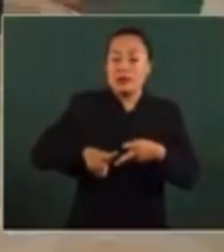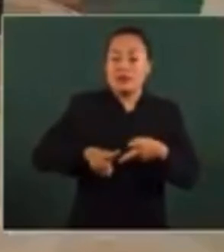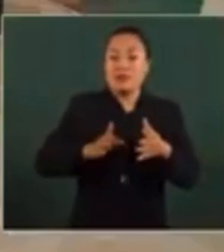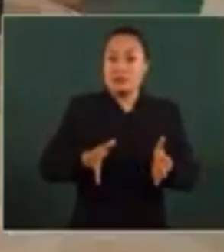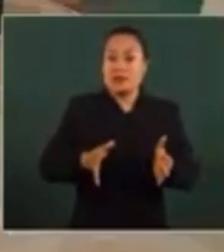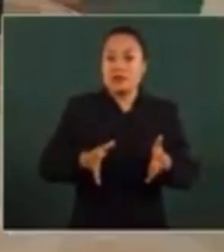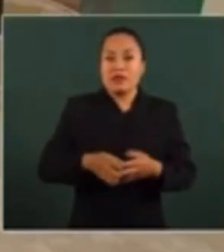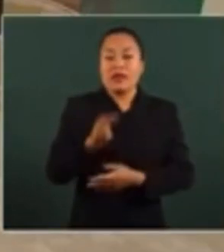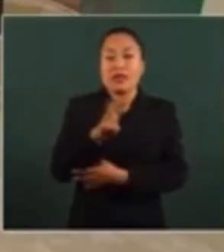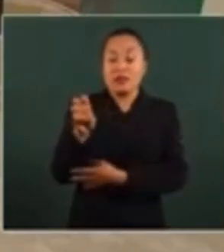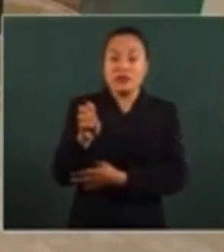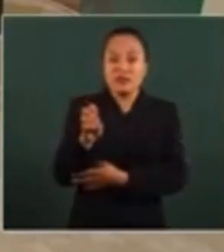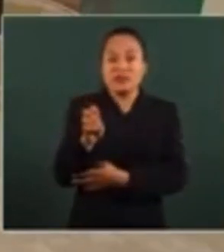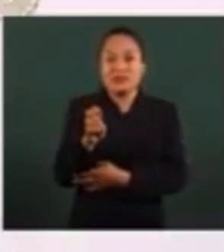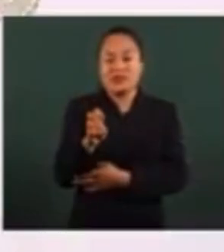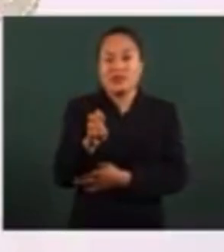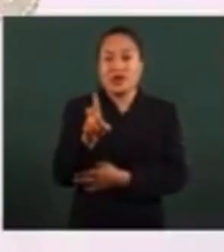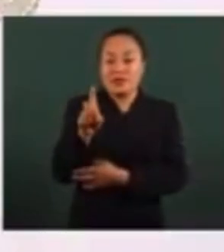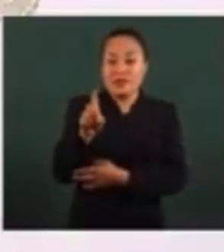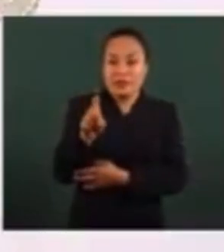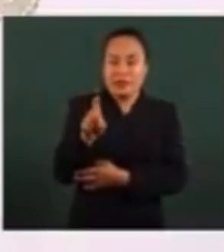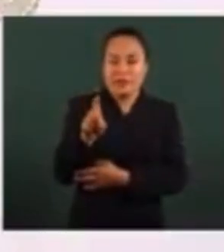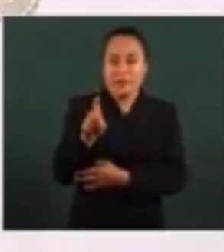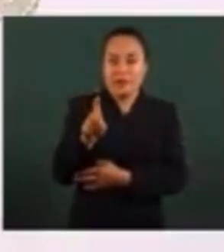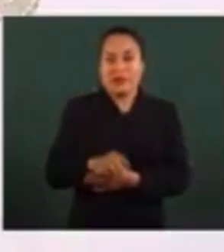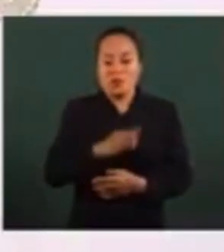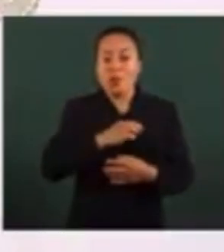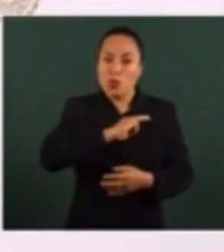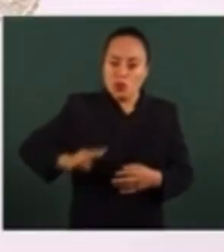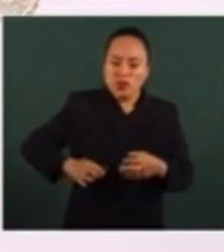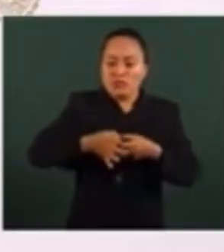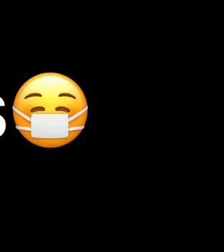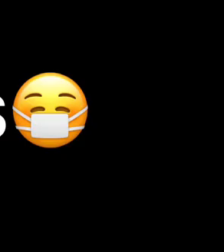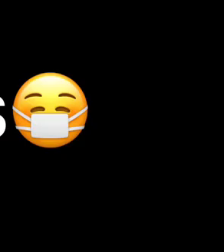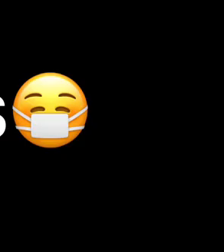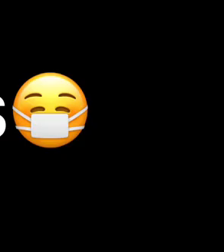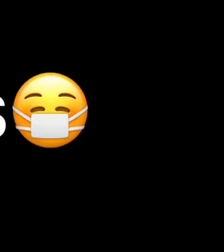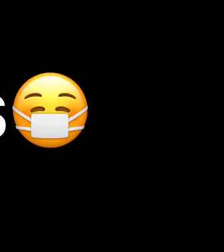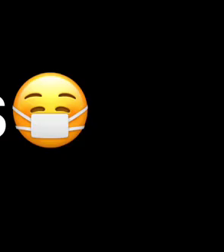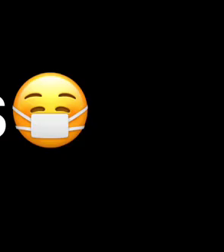330 municipios del país.